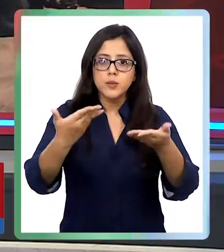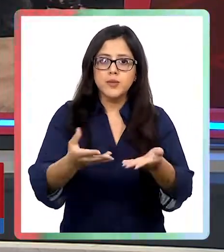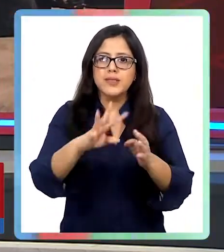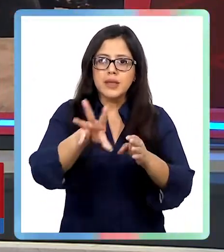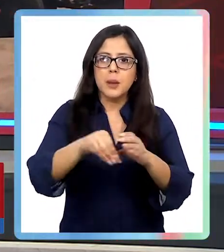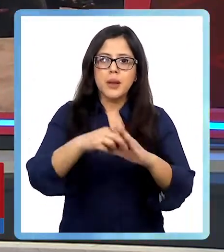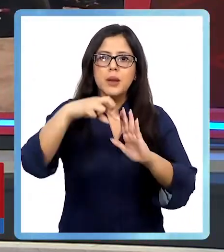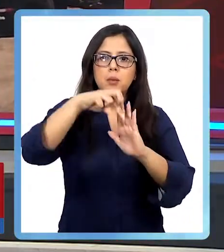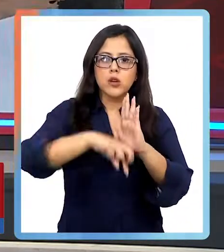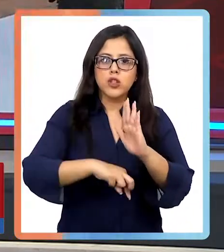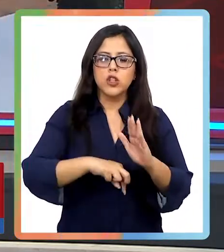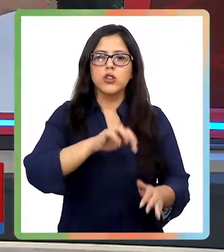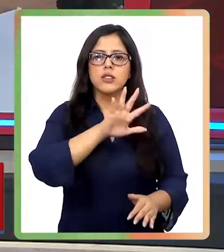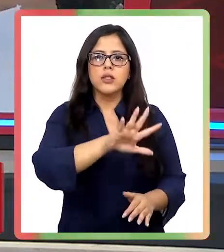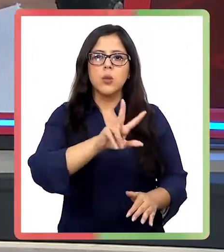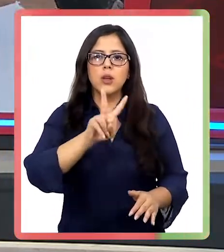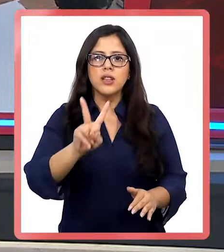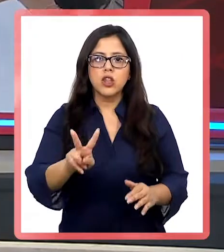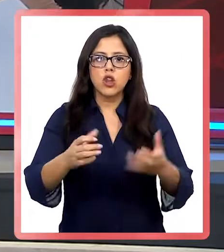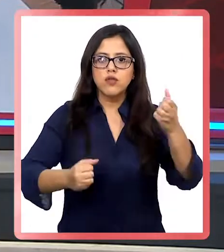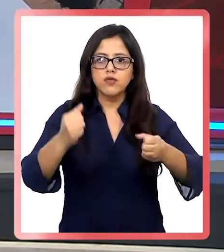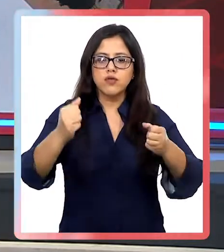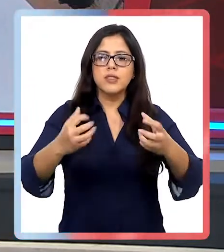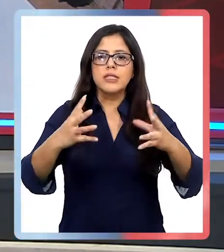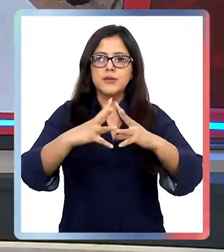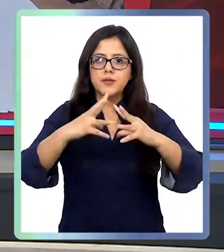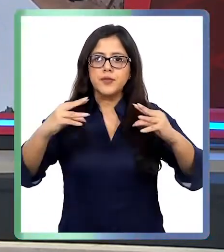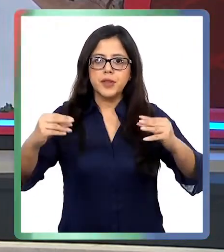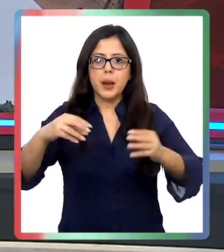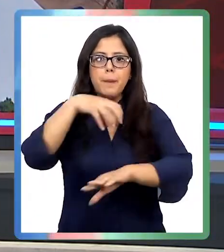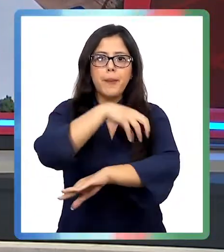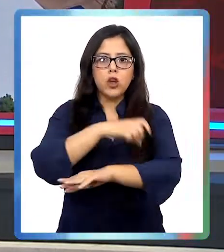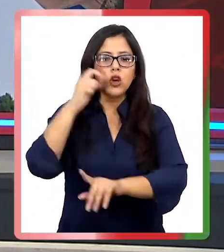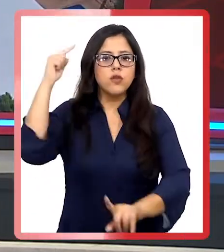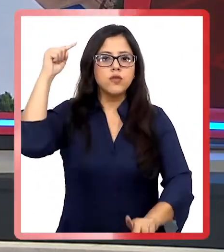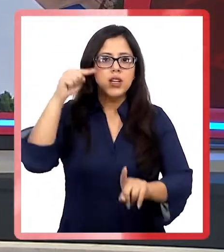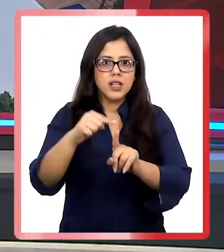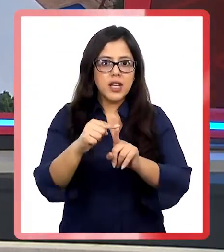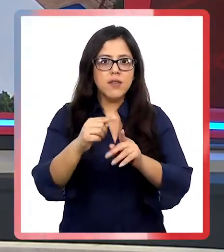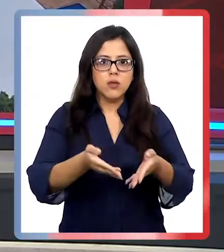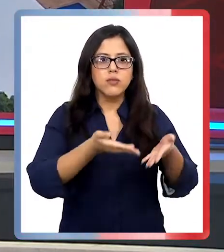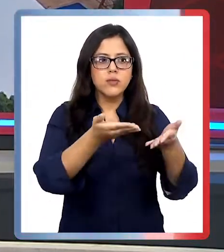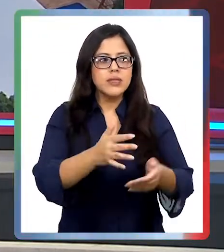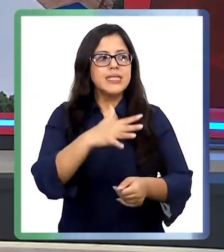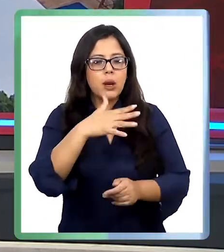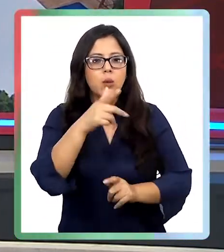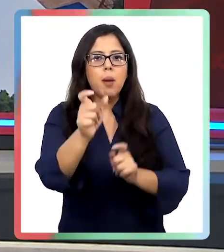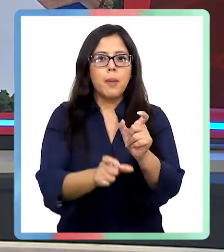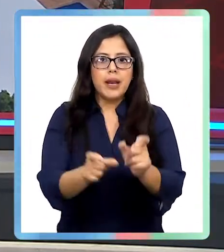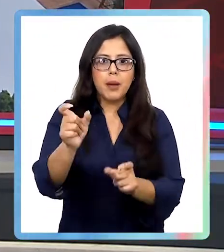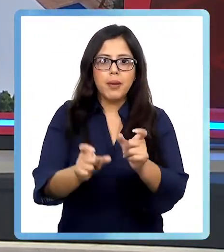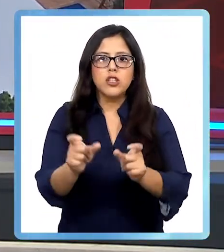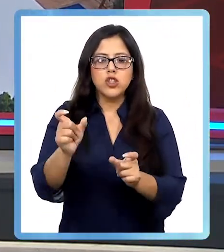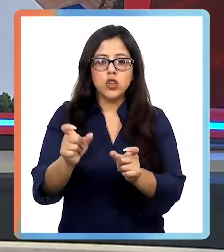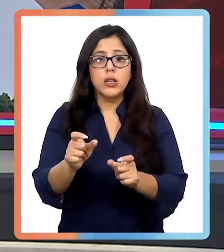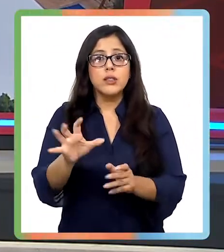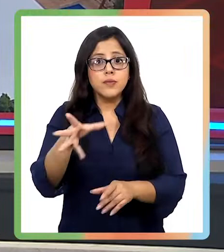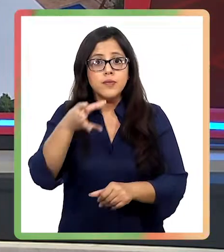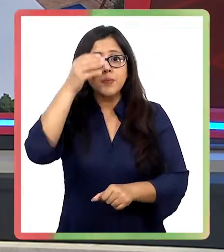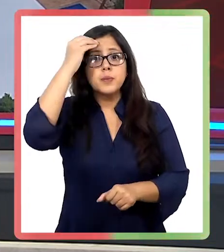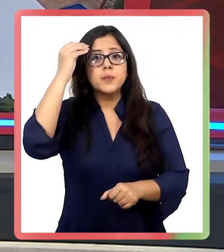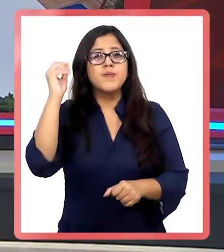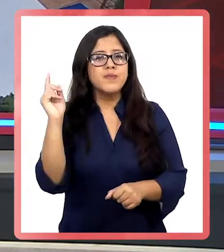entrega forma parte de un proyecto de un total de 52 máquinas para toda la región. El objetivo es garantizar el consumo de agua para las personas